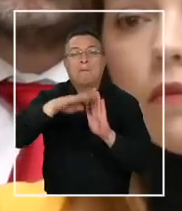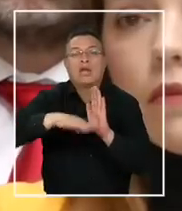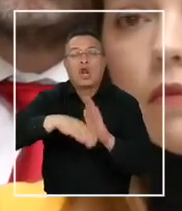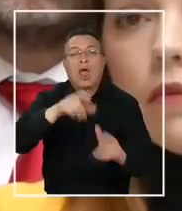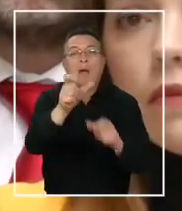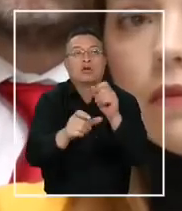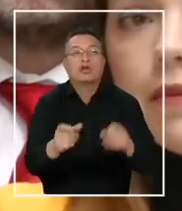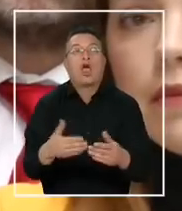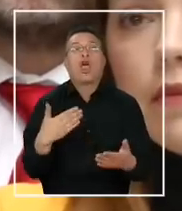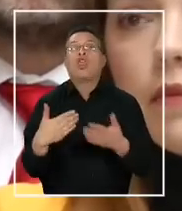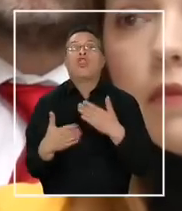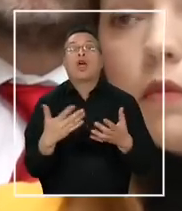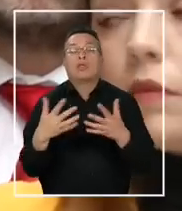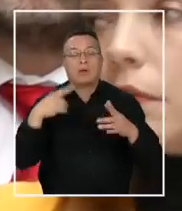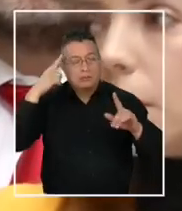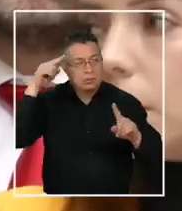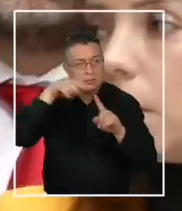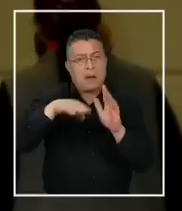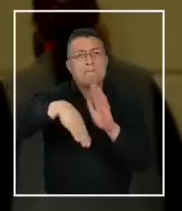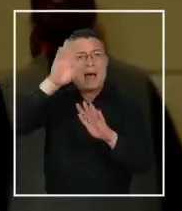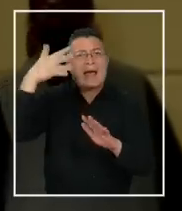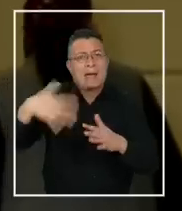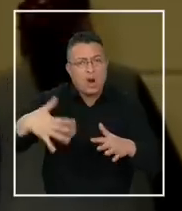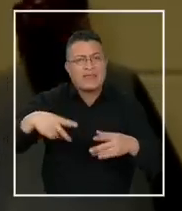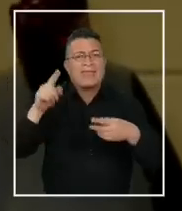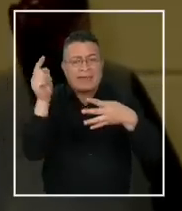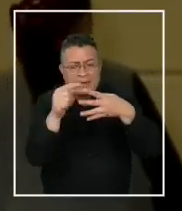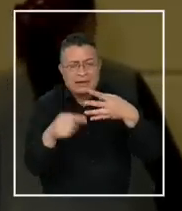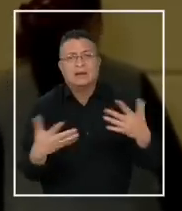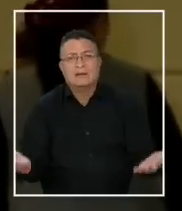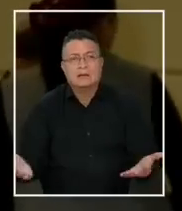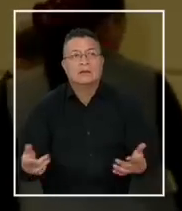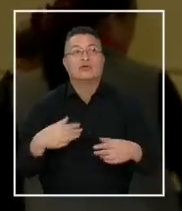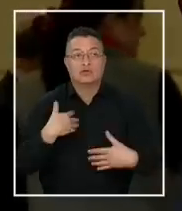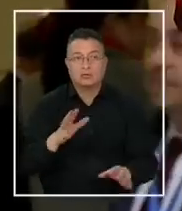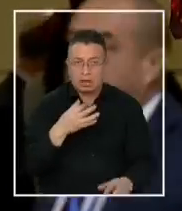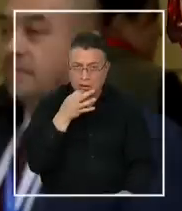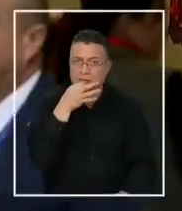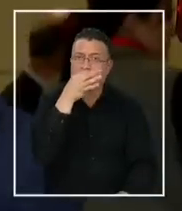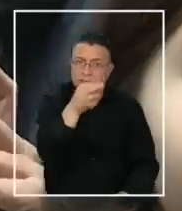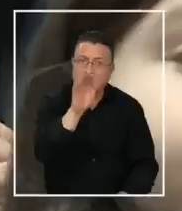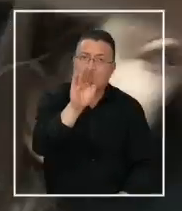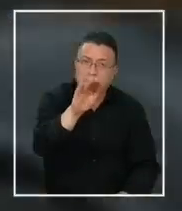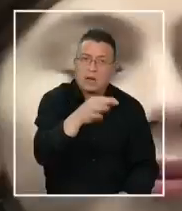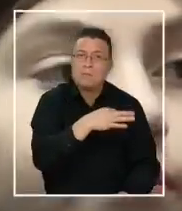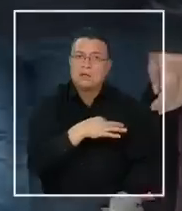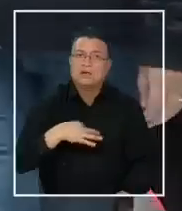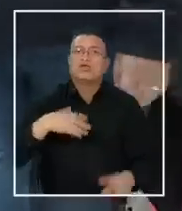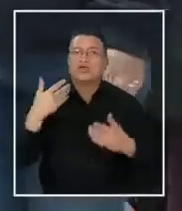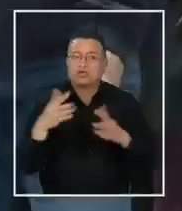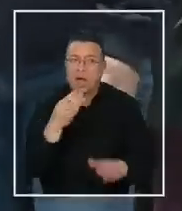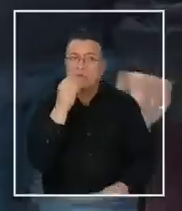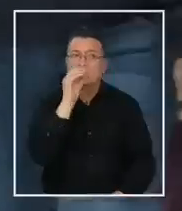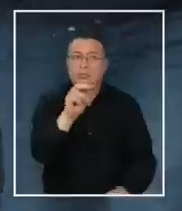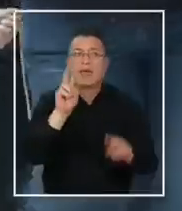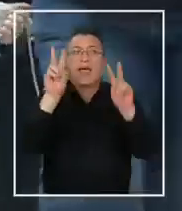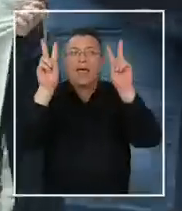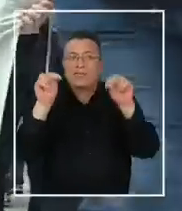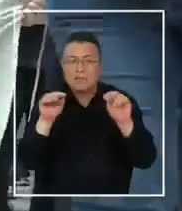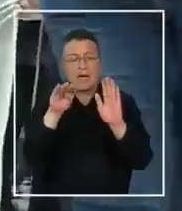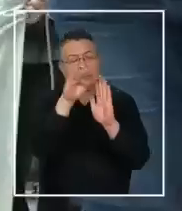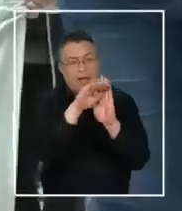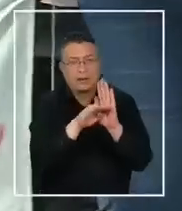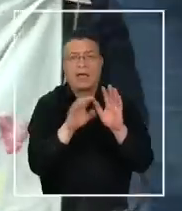y dónde está la ocupación por los temas realmente relevantes. Yo entiendo, y se lo manifesta en su momento también al ministro, que el tema de la